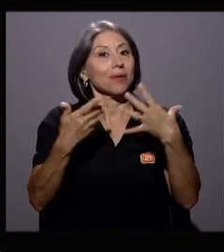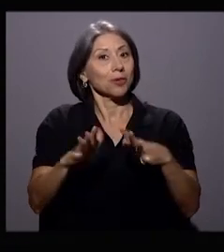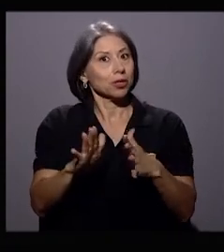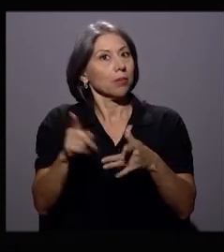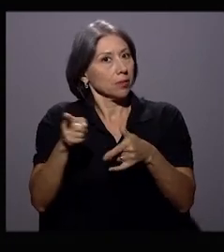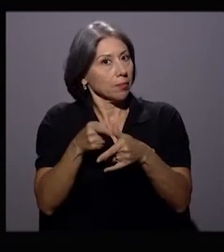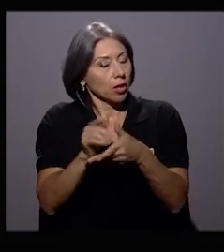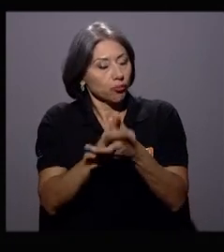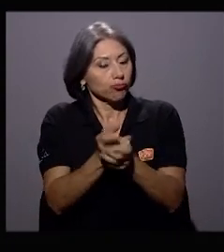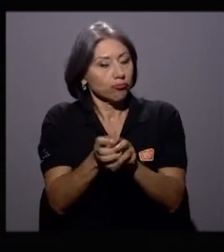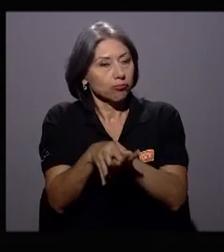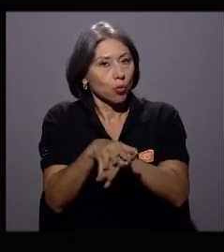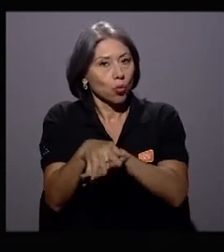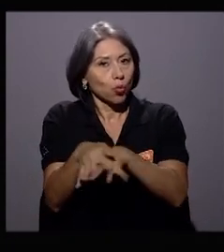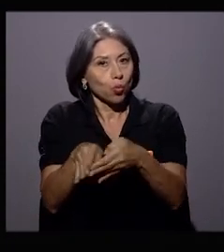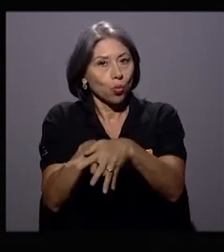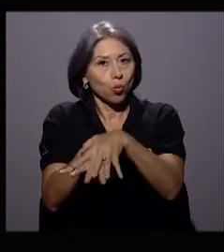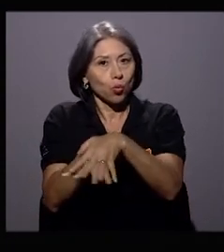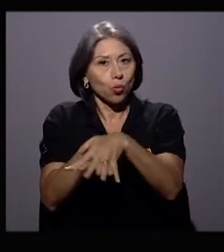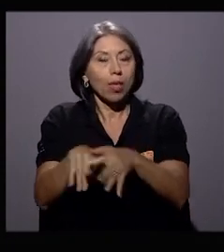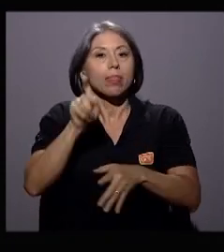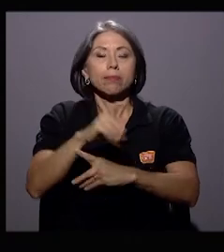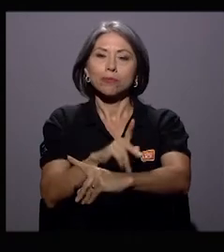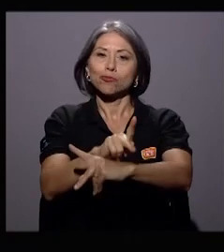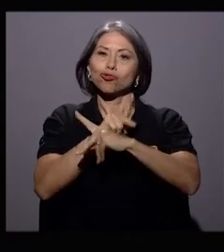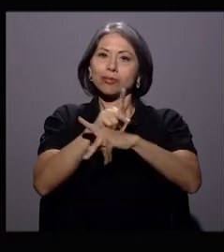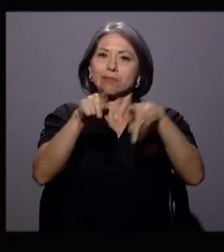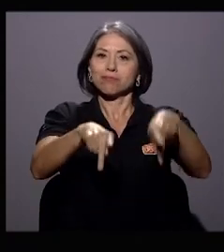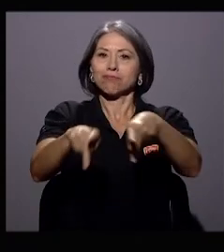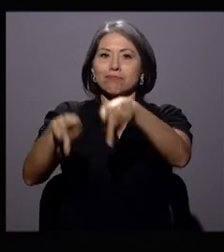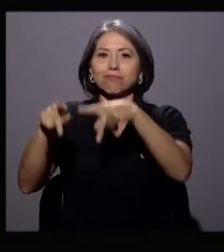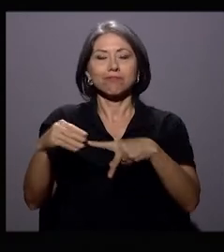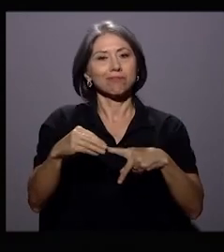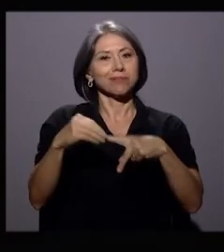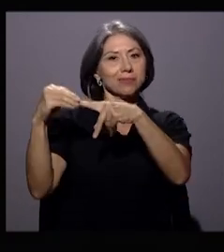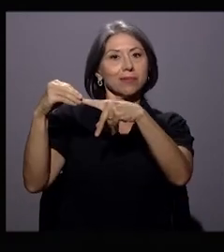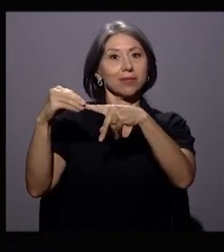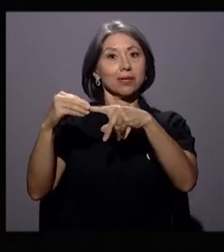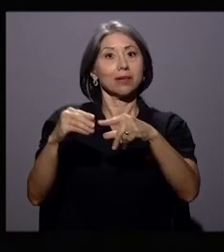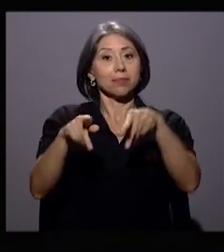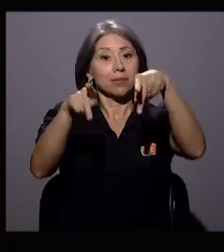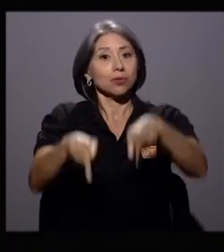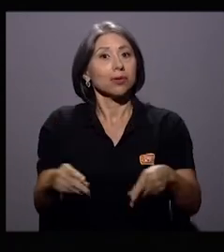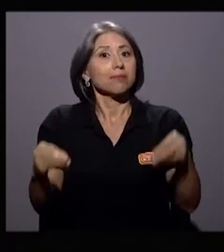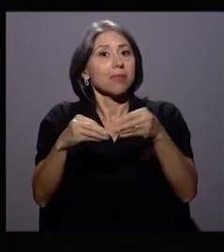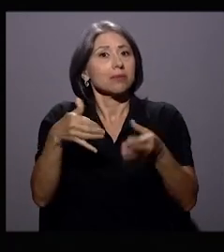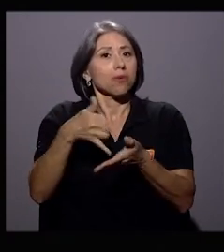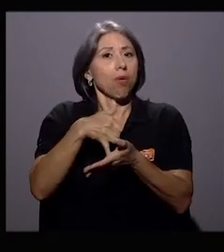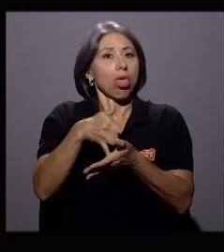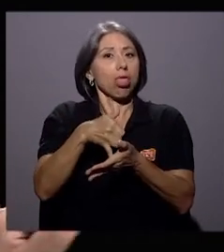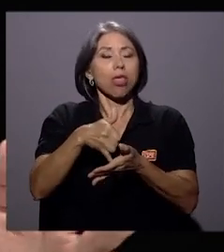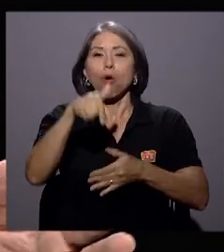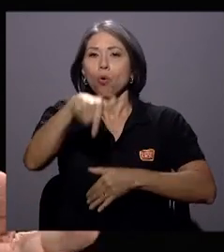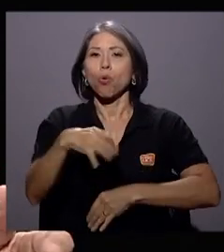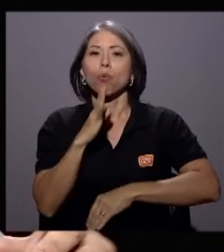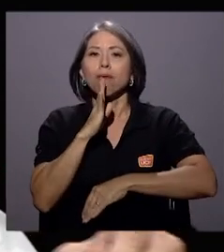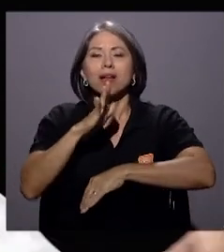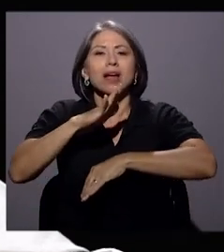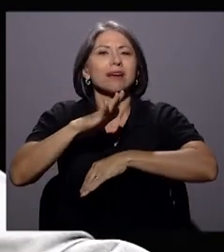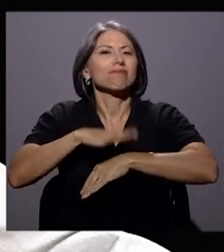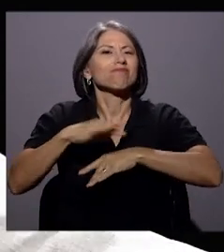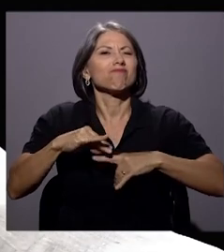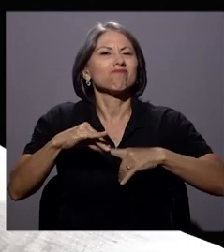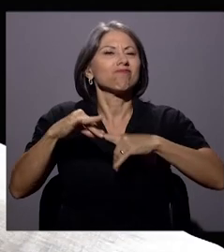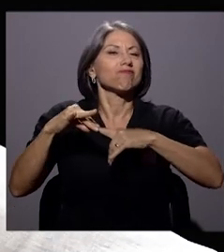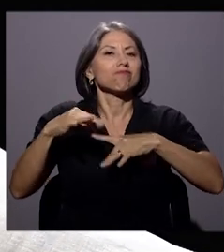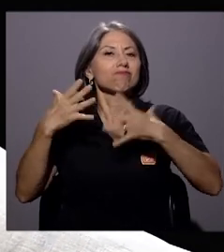de manos. Debemos de proteger a nuestra ciudadanía y especialmente a los grupos más vulnerables. El día de hoy voy a hablar sobre todo de política en